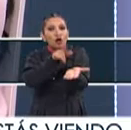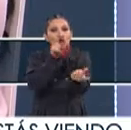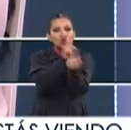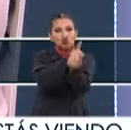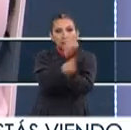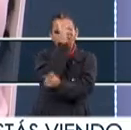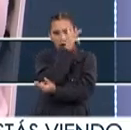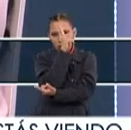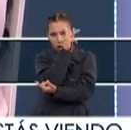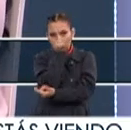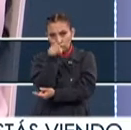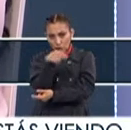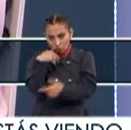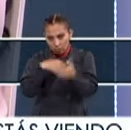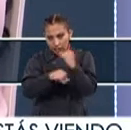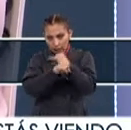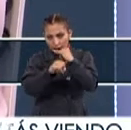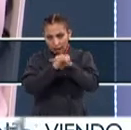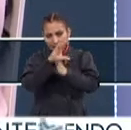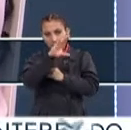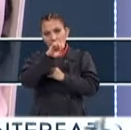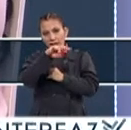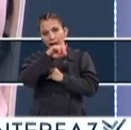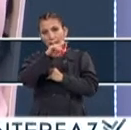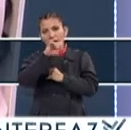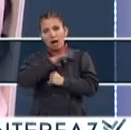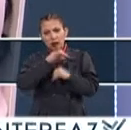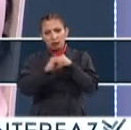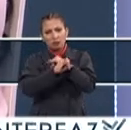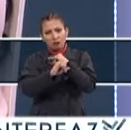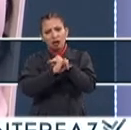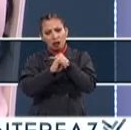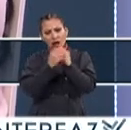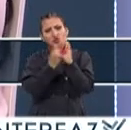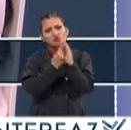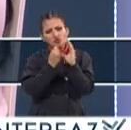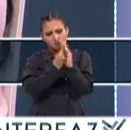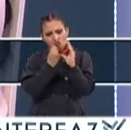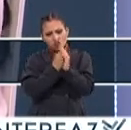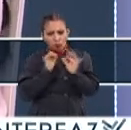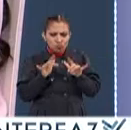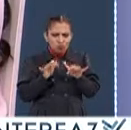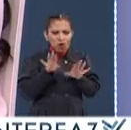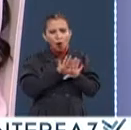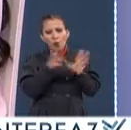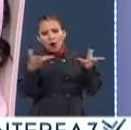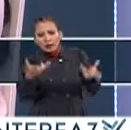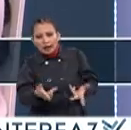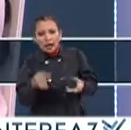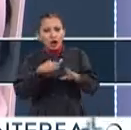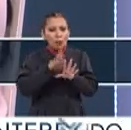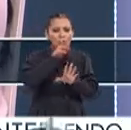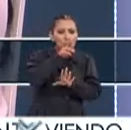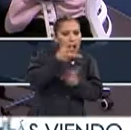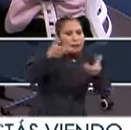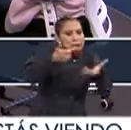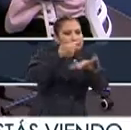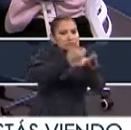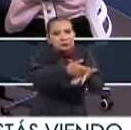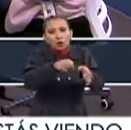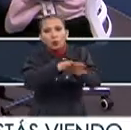psicológico Si ustedes se meten a la página del CENAPRED Hay un curso en línea, a distancia Que nos dice qué hacer, cómo responder